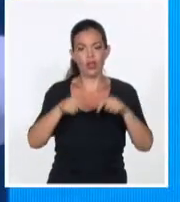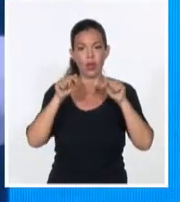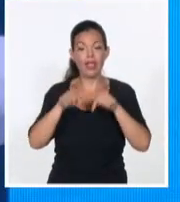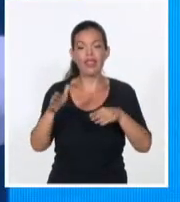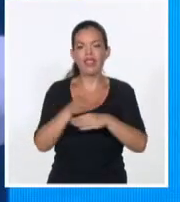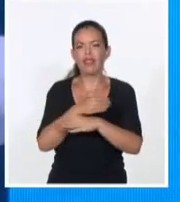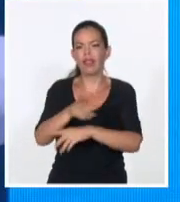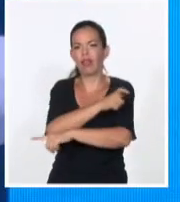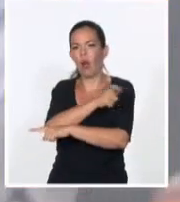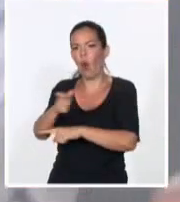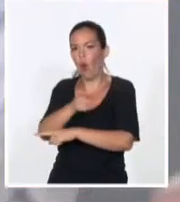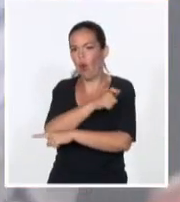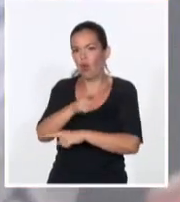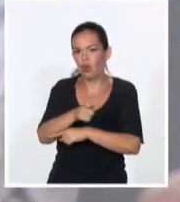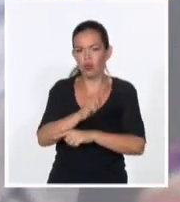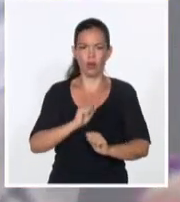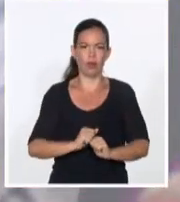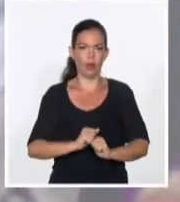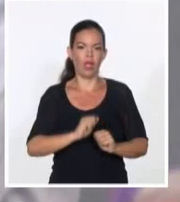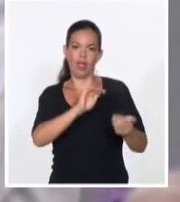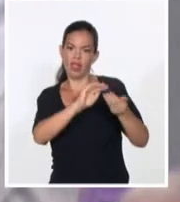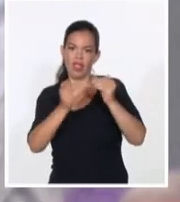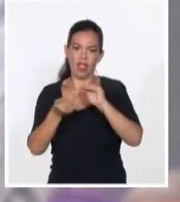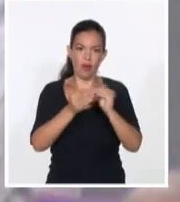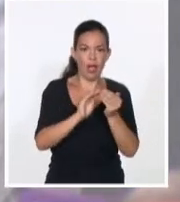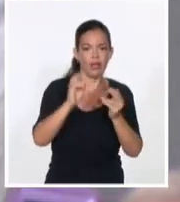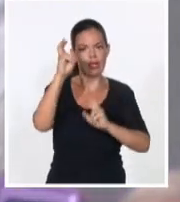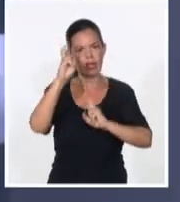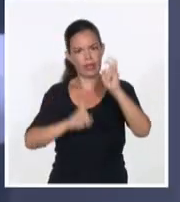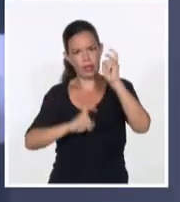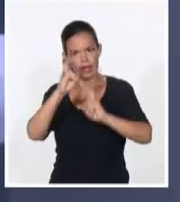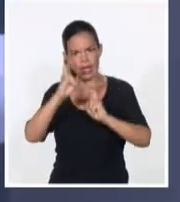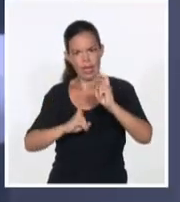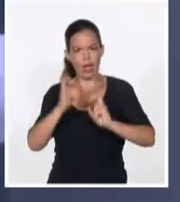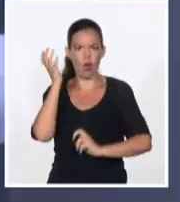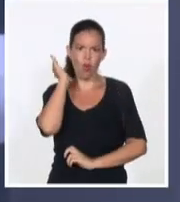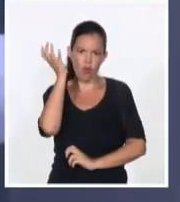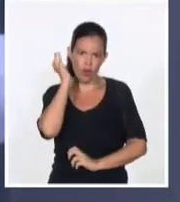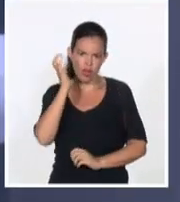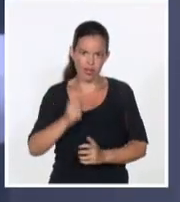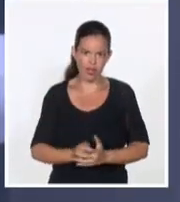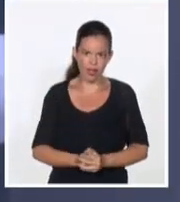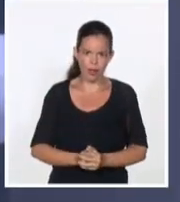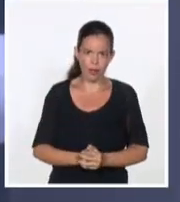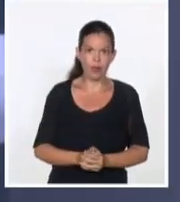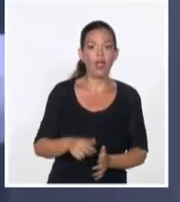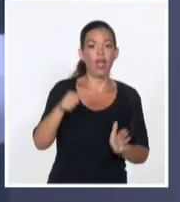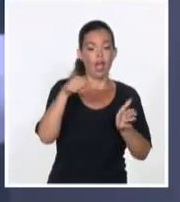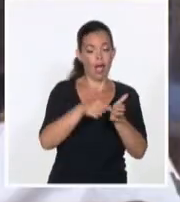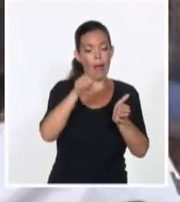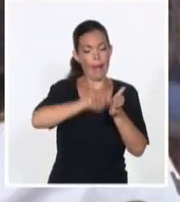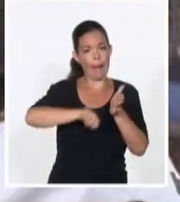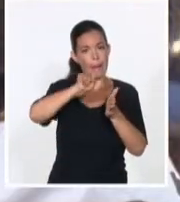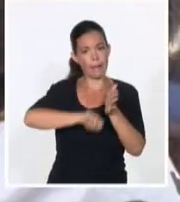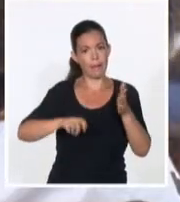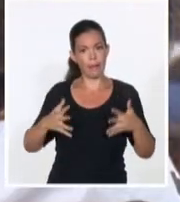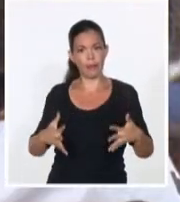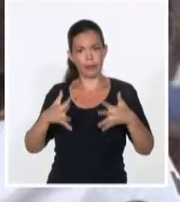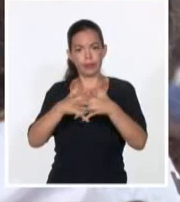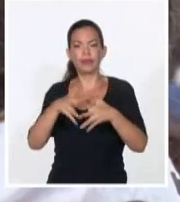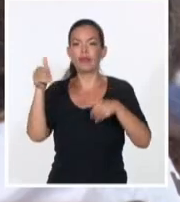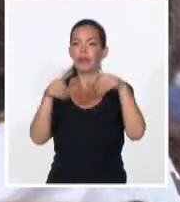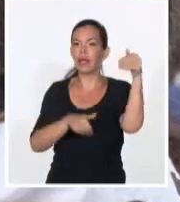cursos, debates, talleres, intercambios y conferencias desde el Balneario Matancero. De igual modo, la agenda incluye asuntos relacionados con la